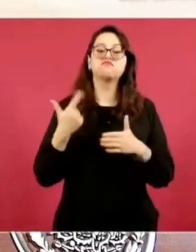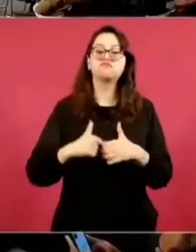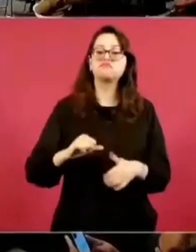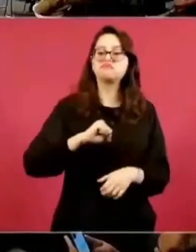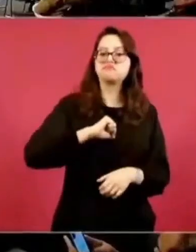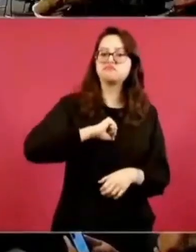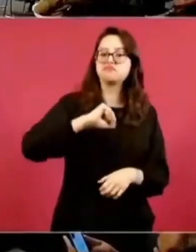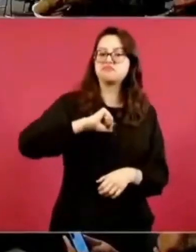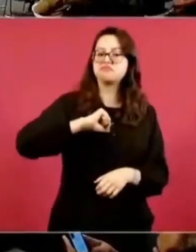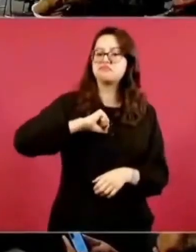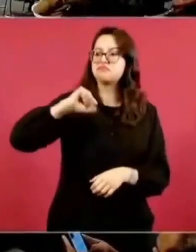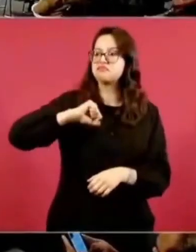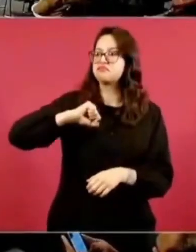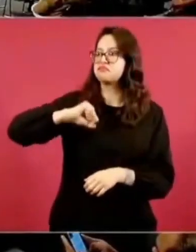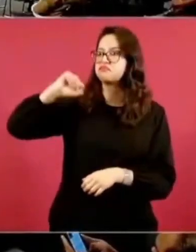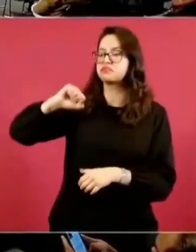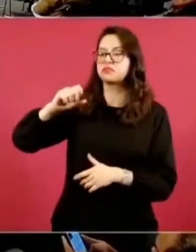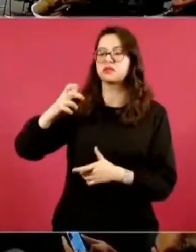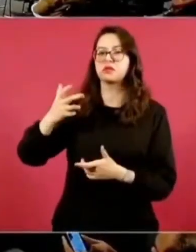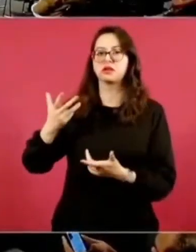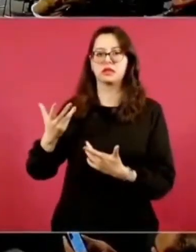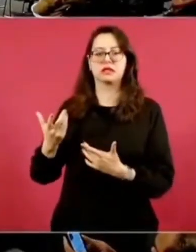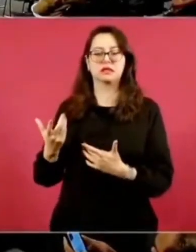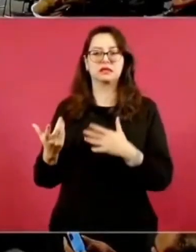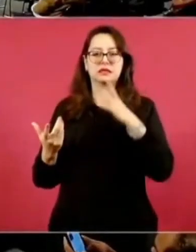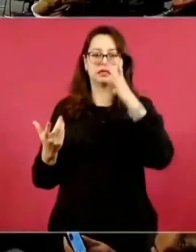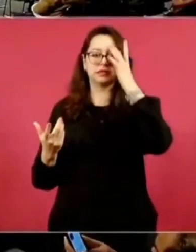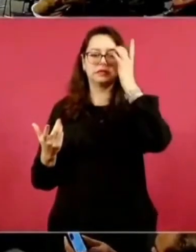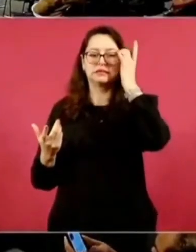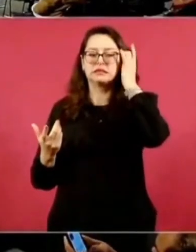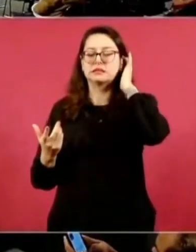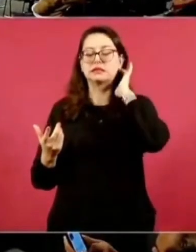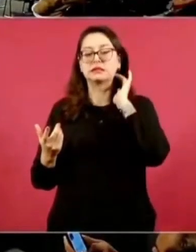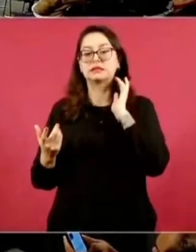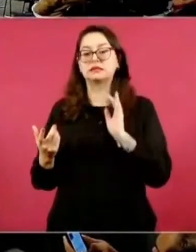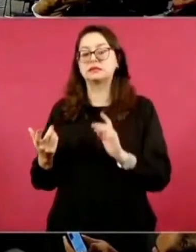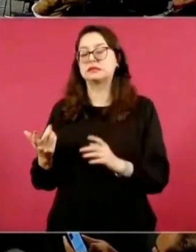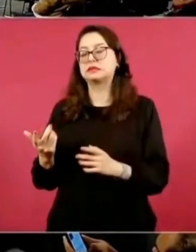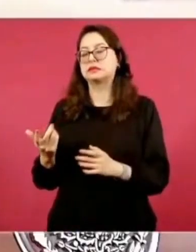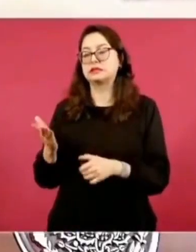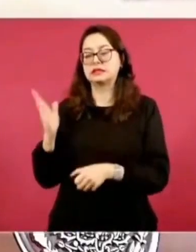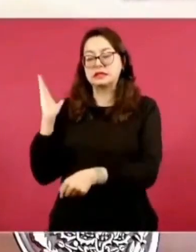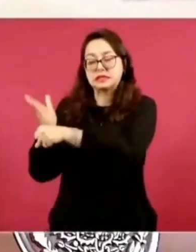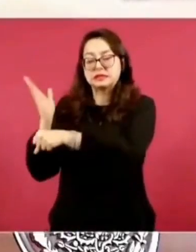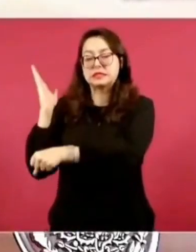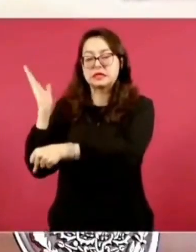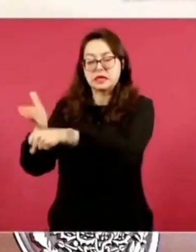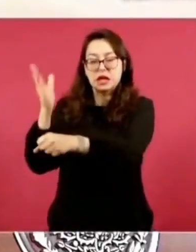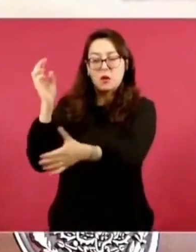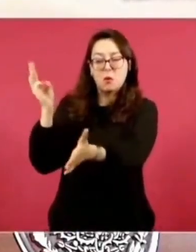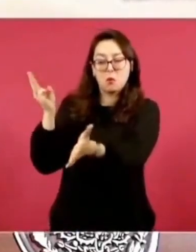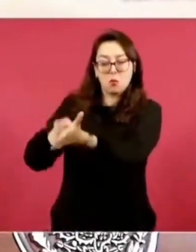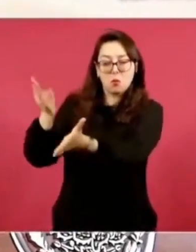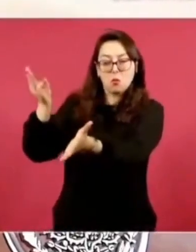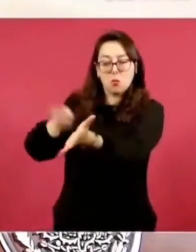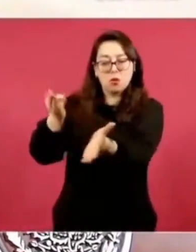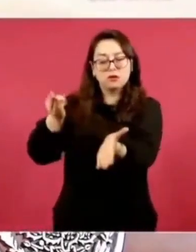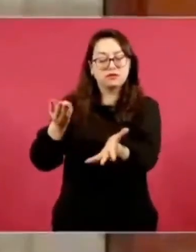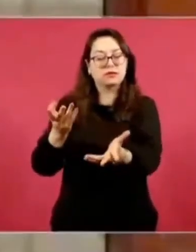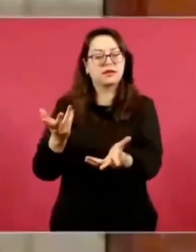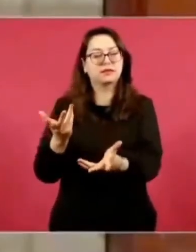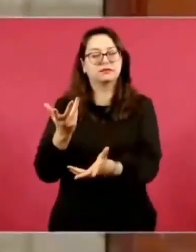le habían hecho caso a los publicistas, porque todo esto fue